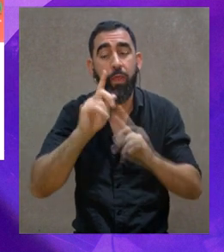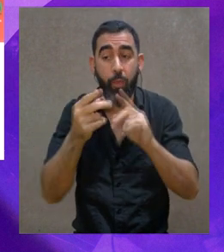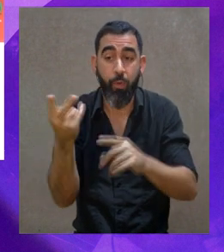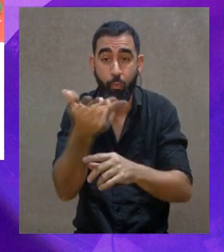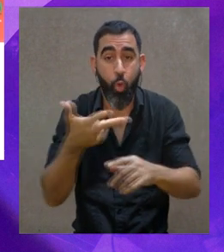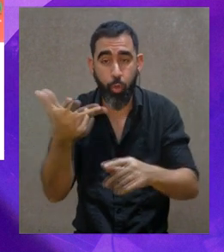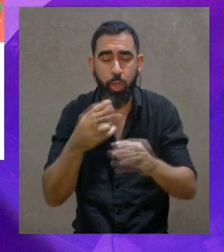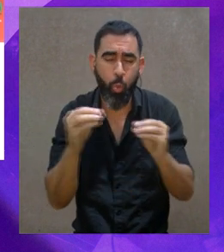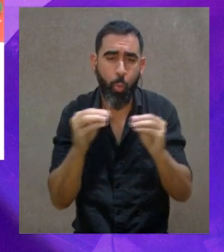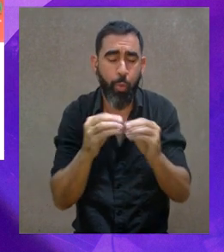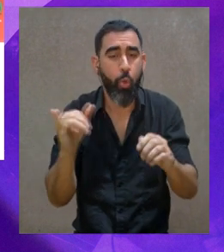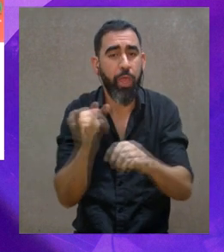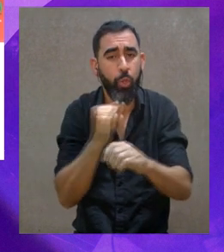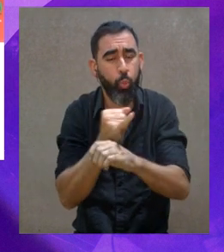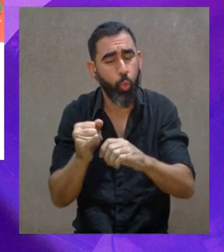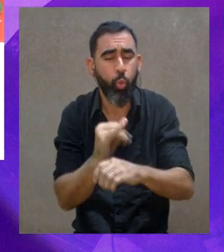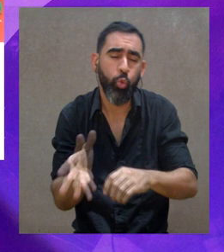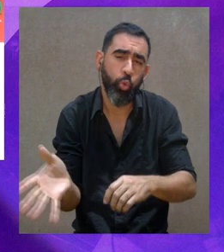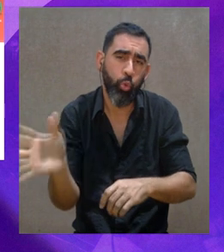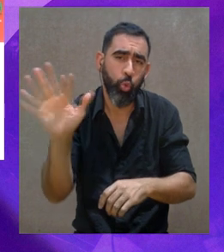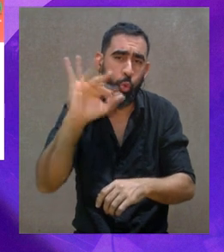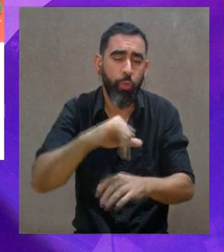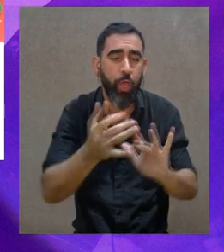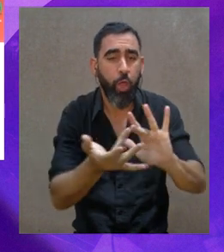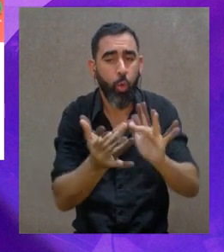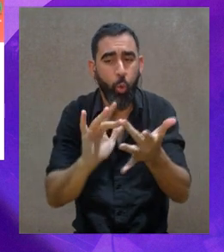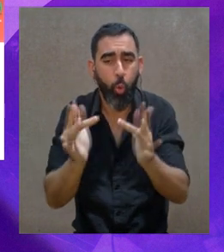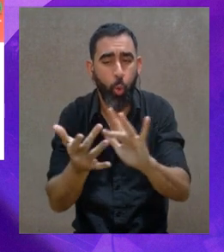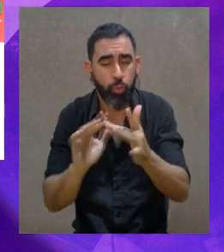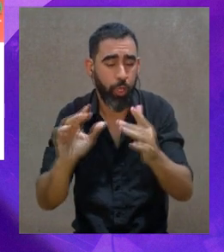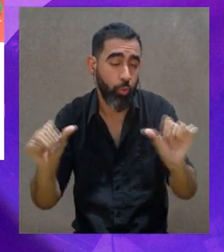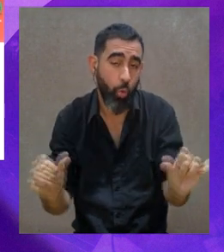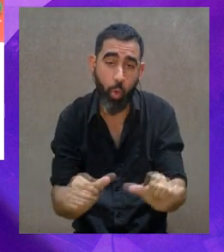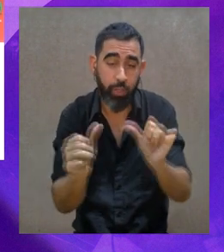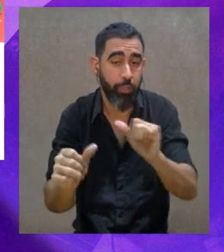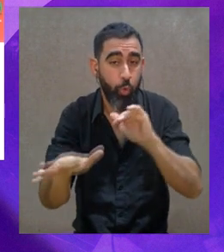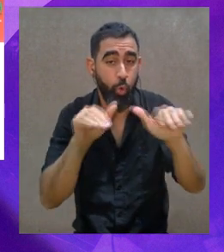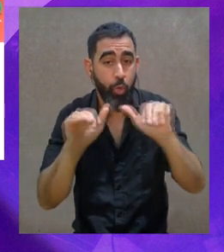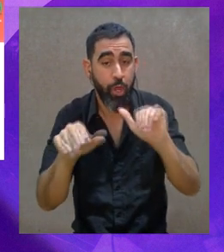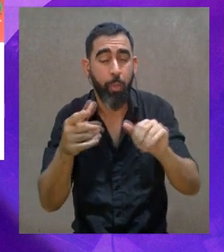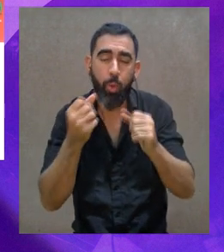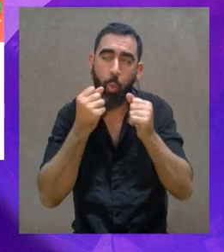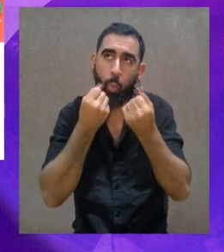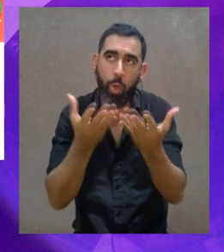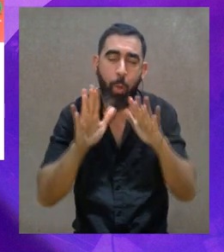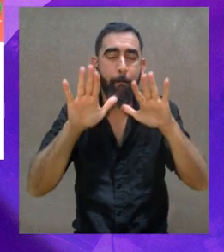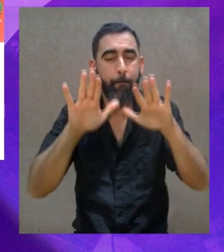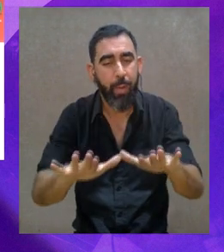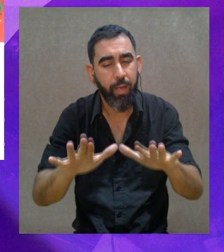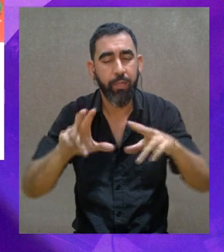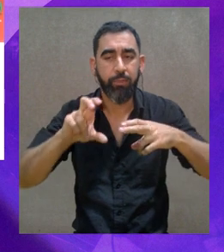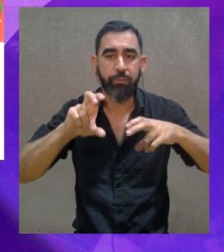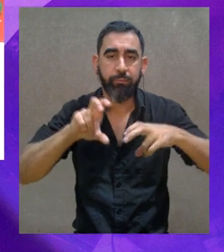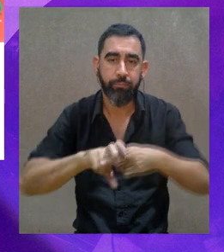compañeros de la institución, que diariamente estamos en contacto con todos los avatares que nos llaman, pero bueno, está bueno hacer un parate